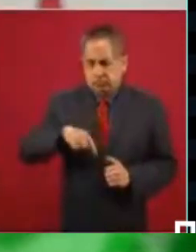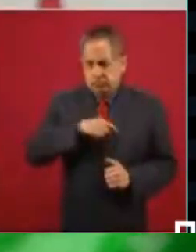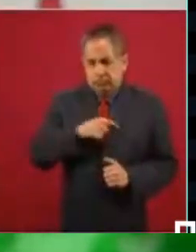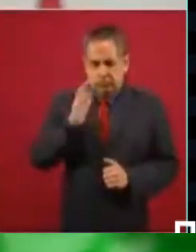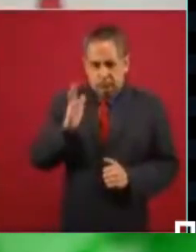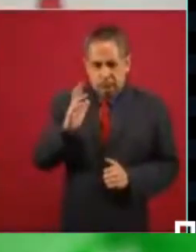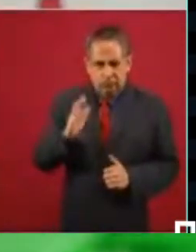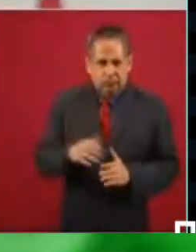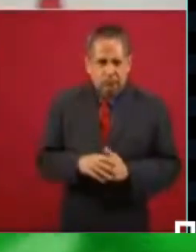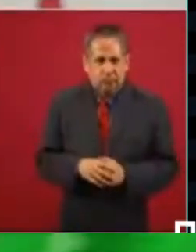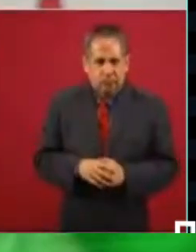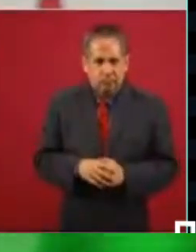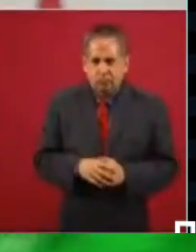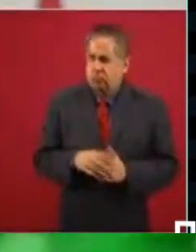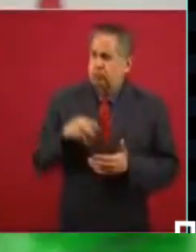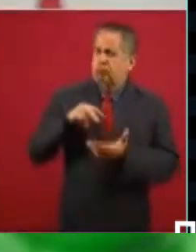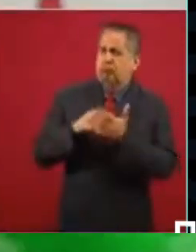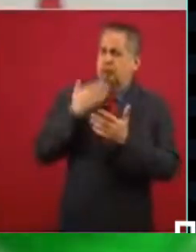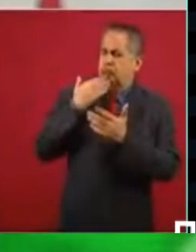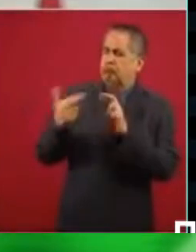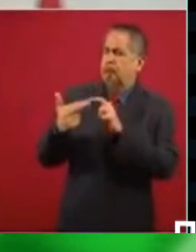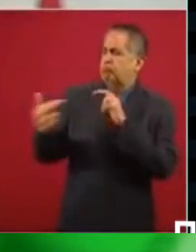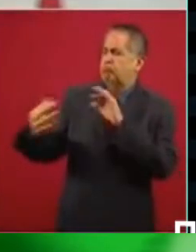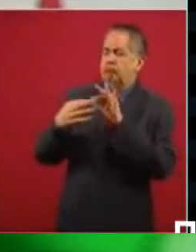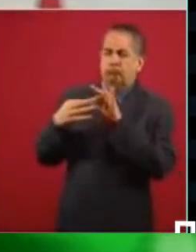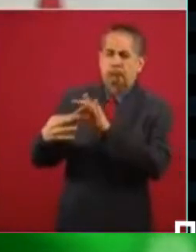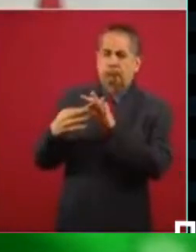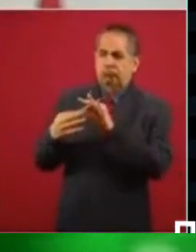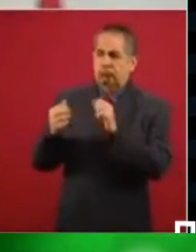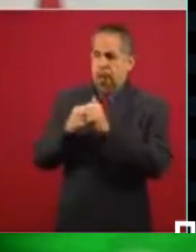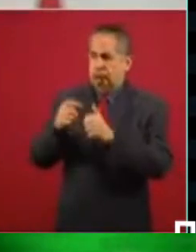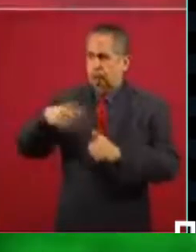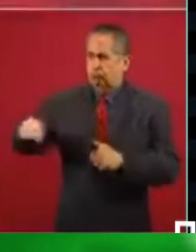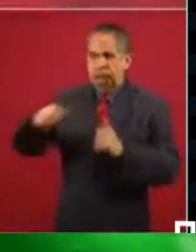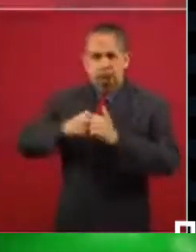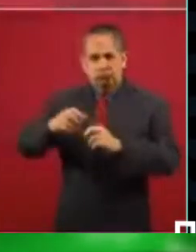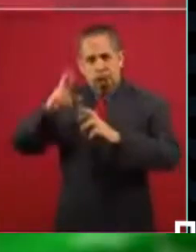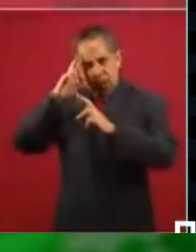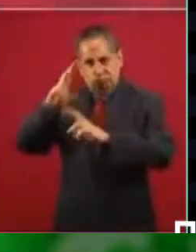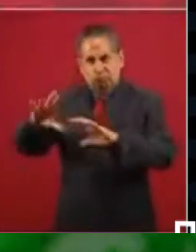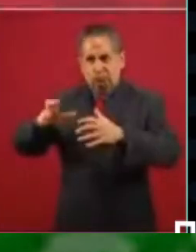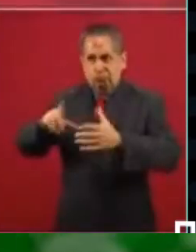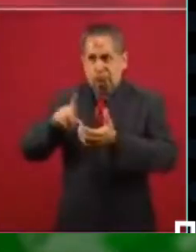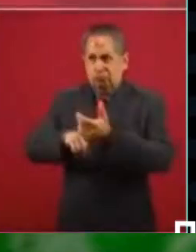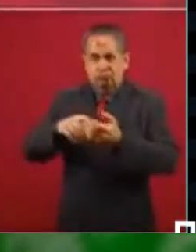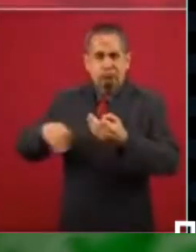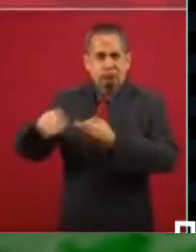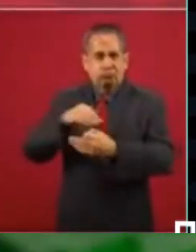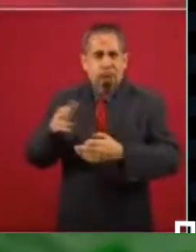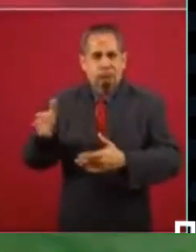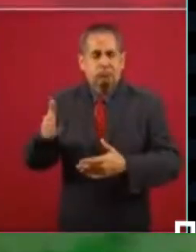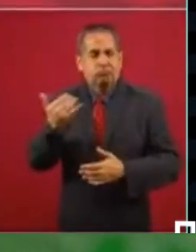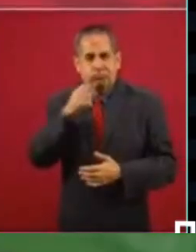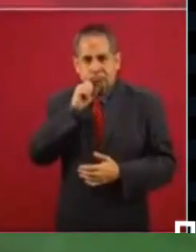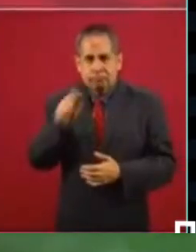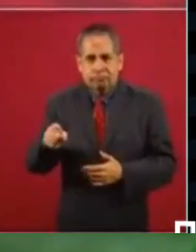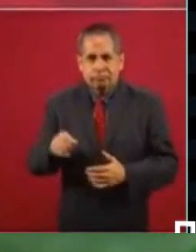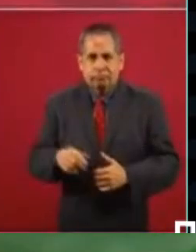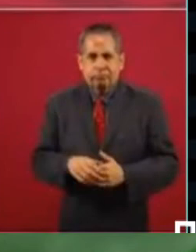mantenido una relación de respeto y